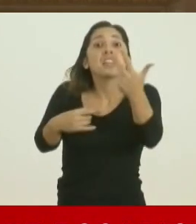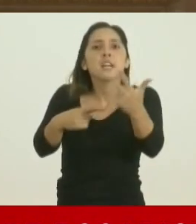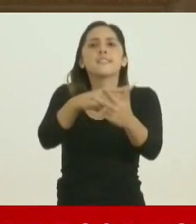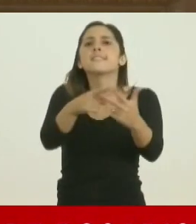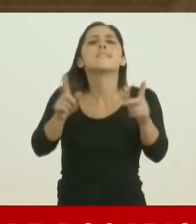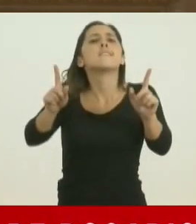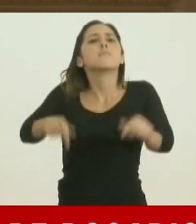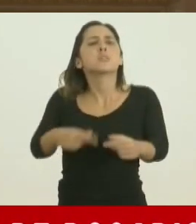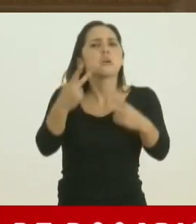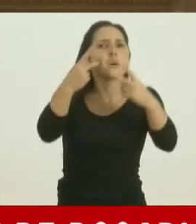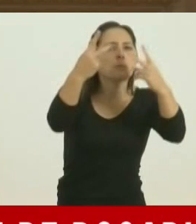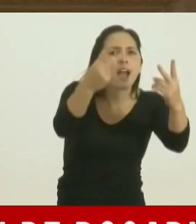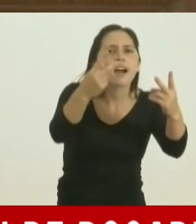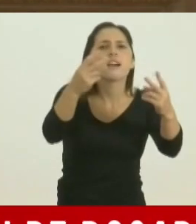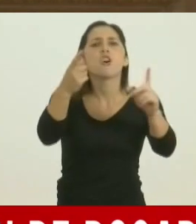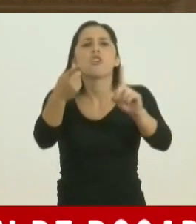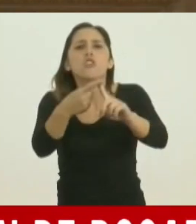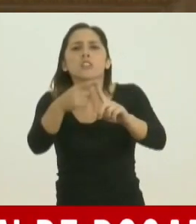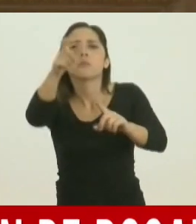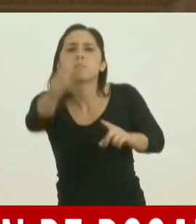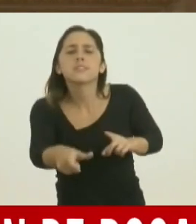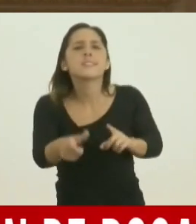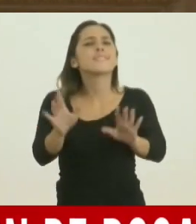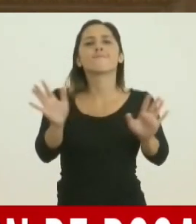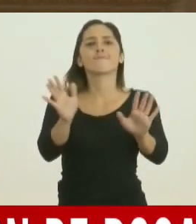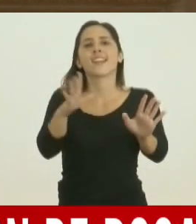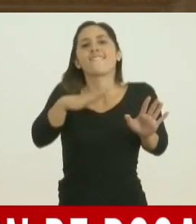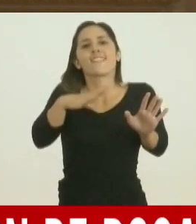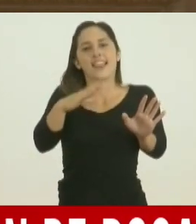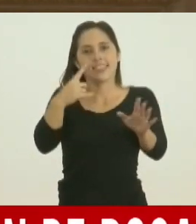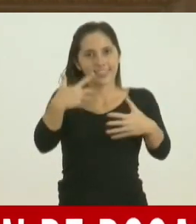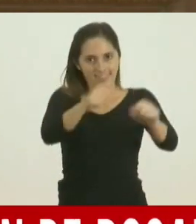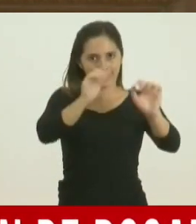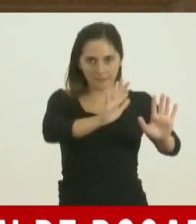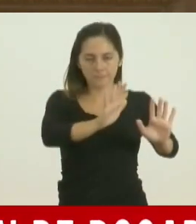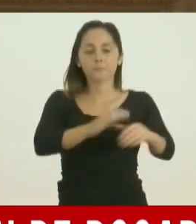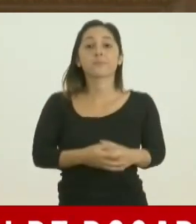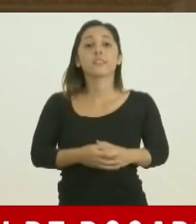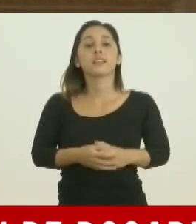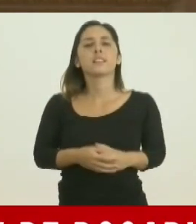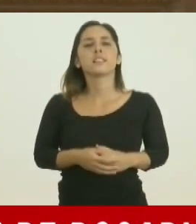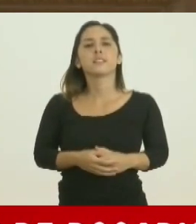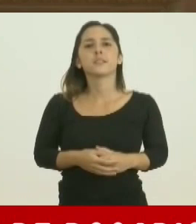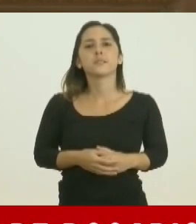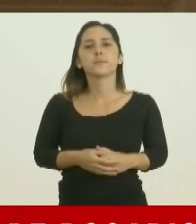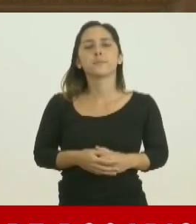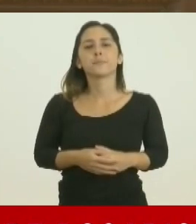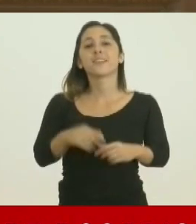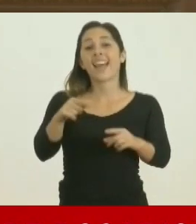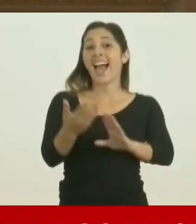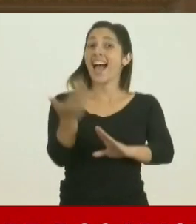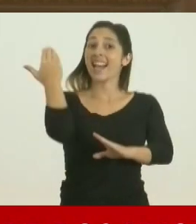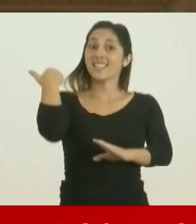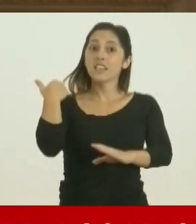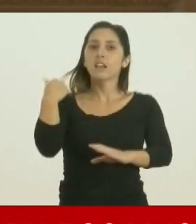el nexo, si viajaron, si estuvieron con algún viajero o dónde se contagiaron. De esas personas tenemos, como ya saben desde ayer,